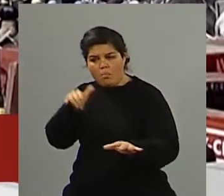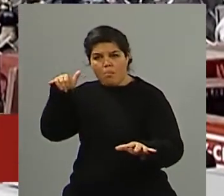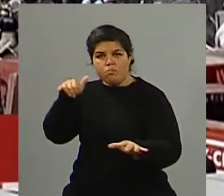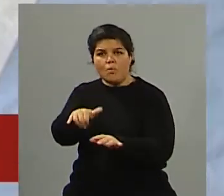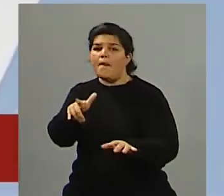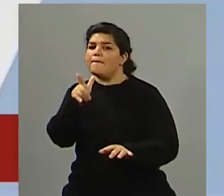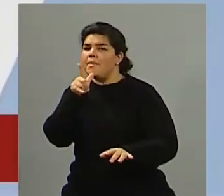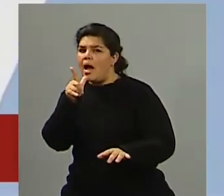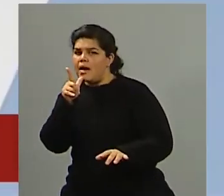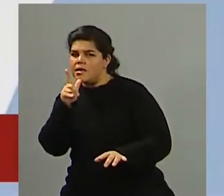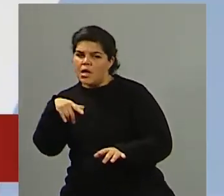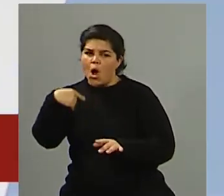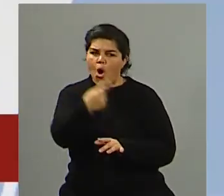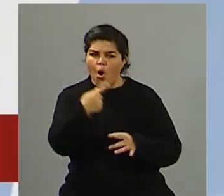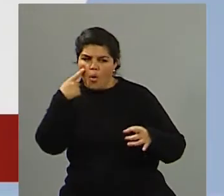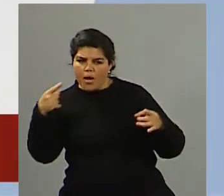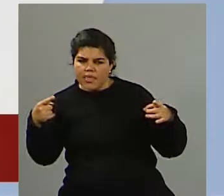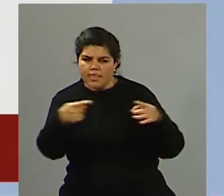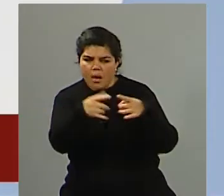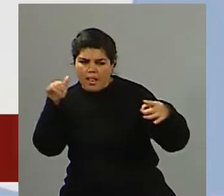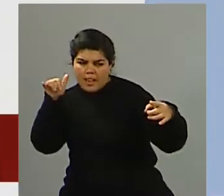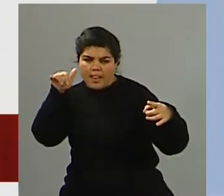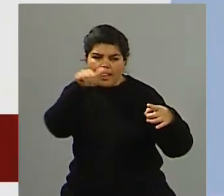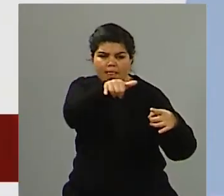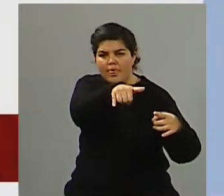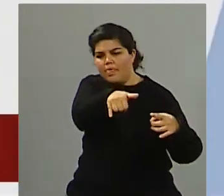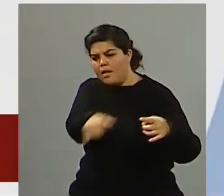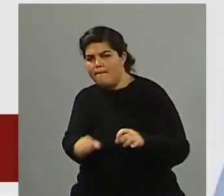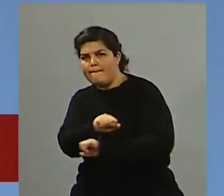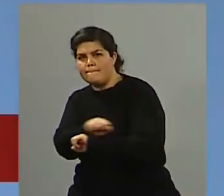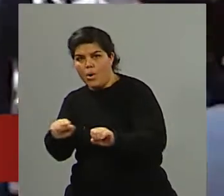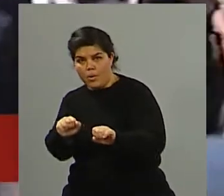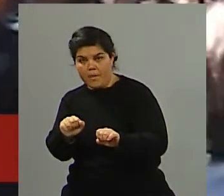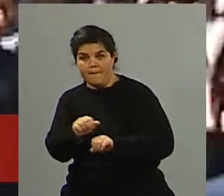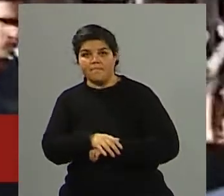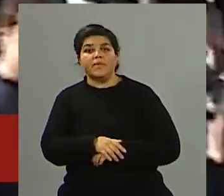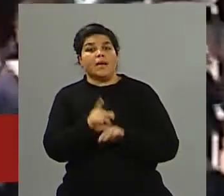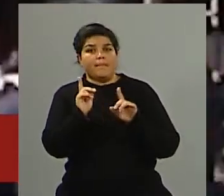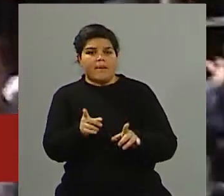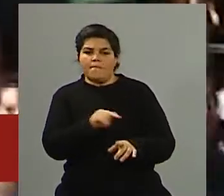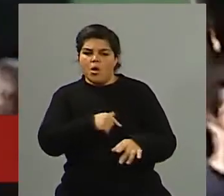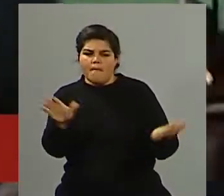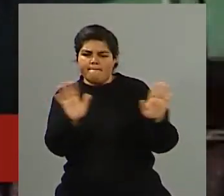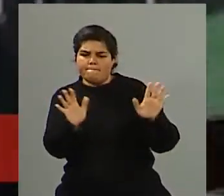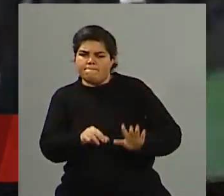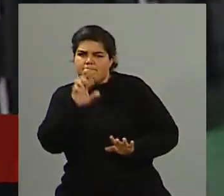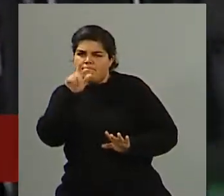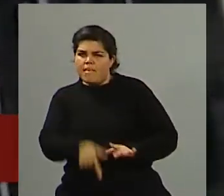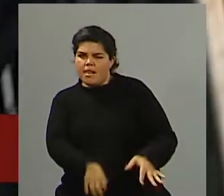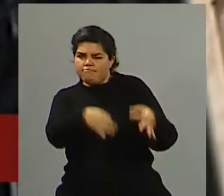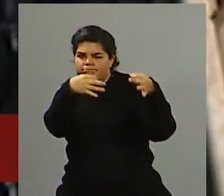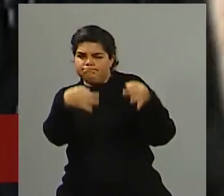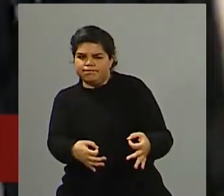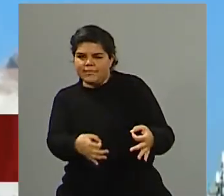destino en el marco de estos atentados que fueron muy bien armados, dicen de parte de los terroristas,